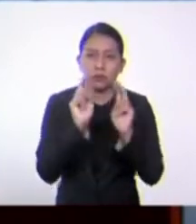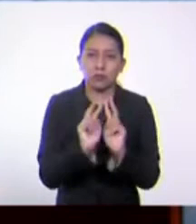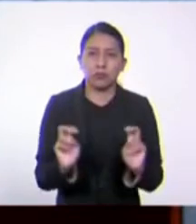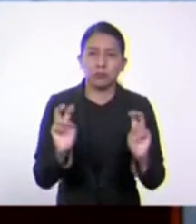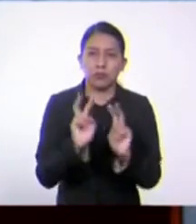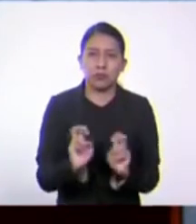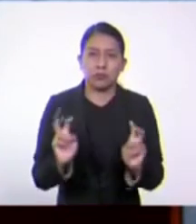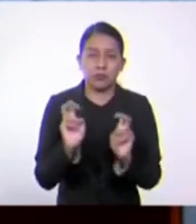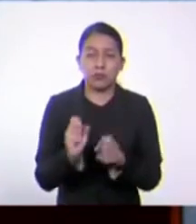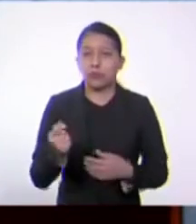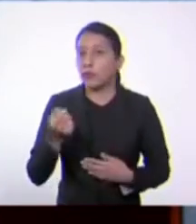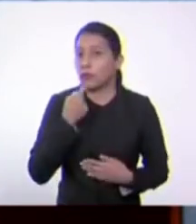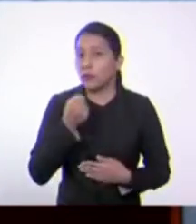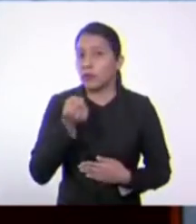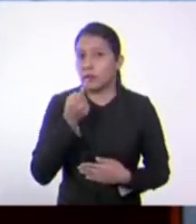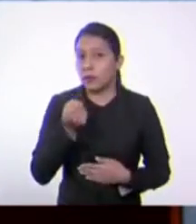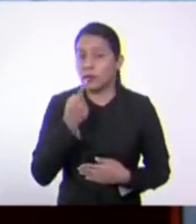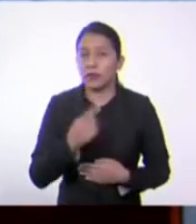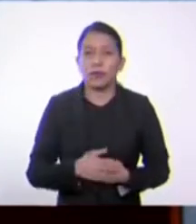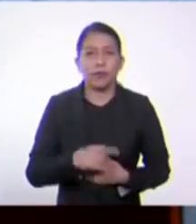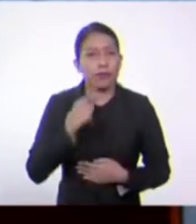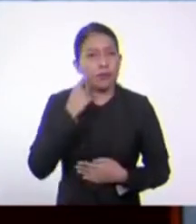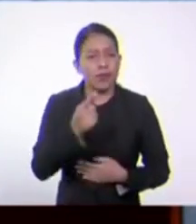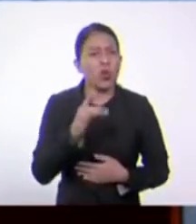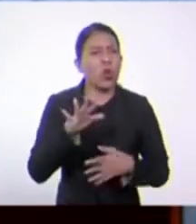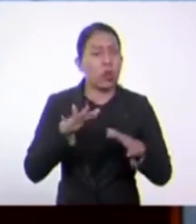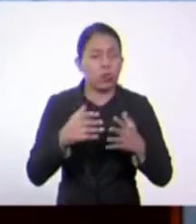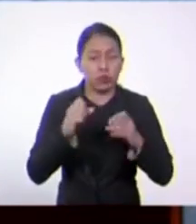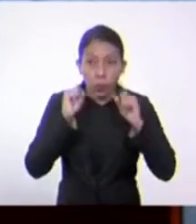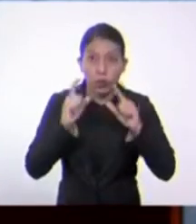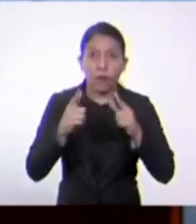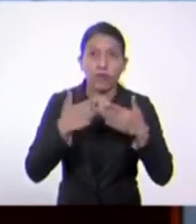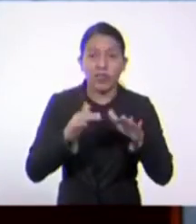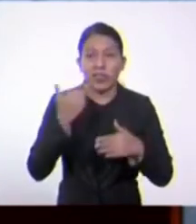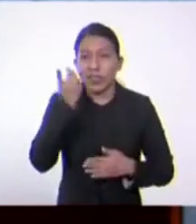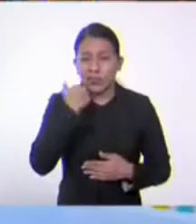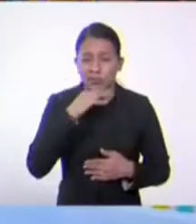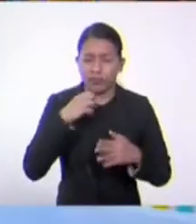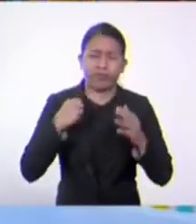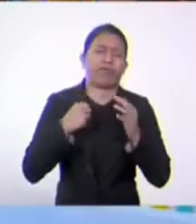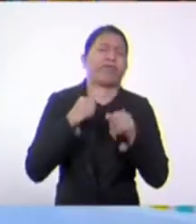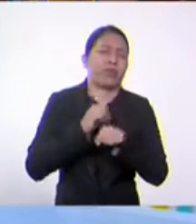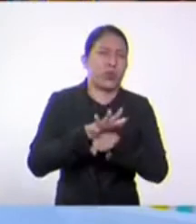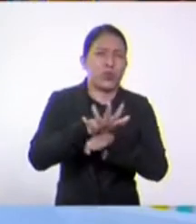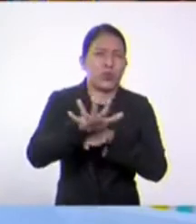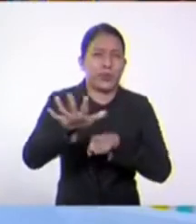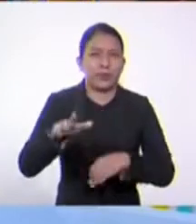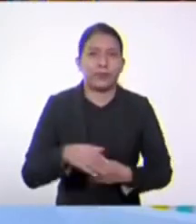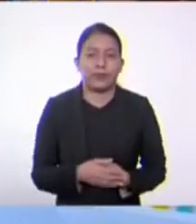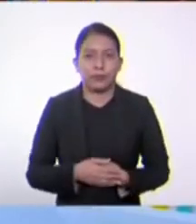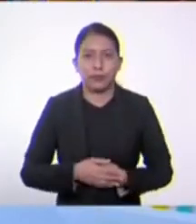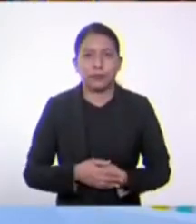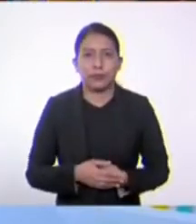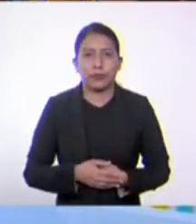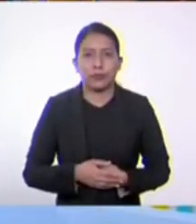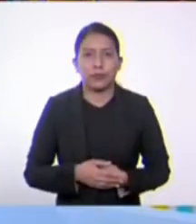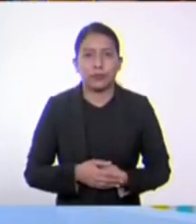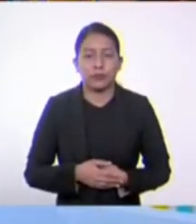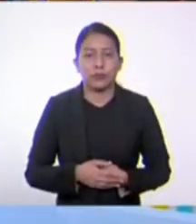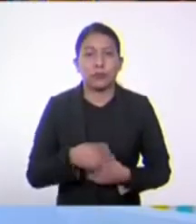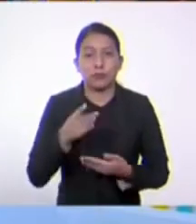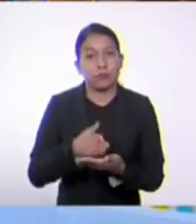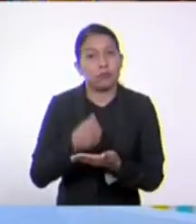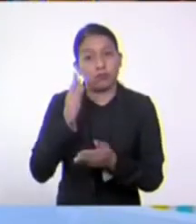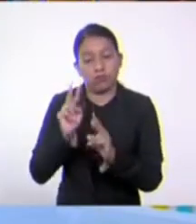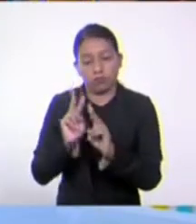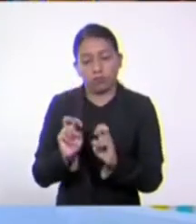con medicamentos y ver el impacto de diversas enfermedades en humanos. Para esto, utiliza animales